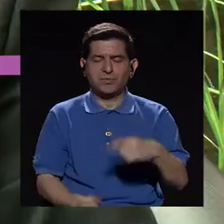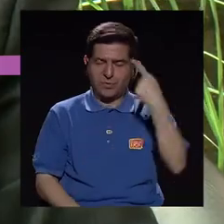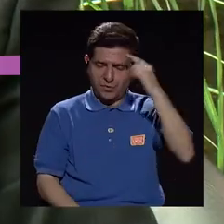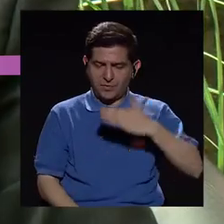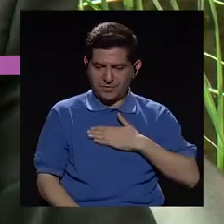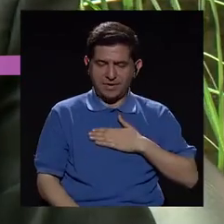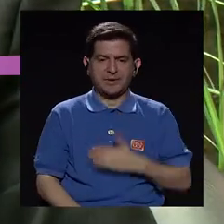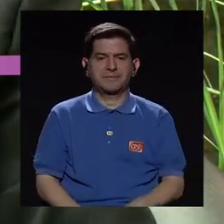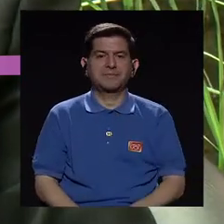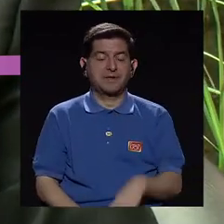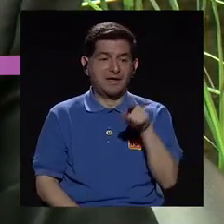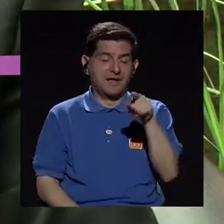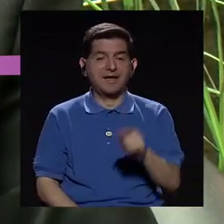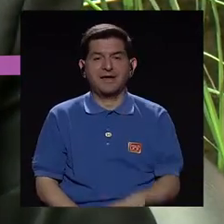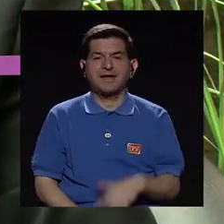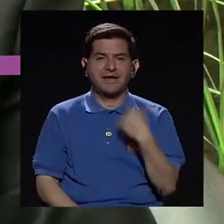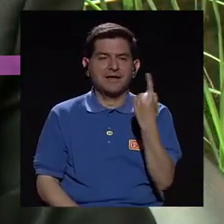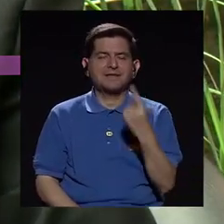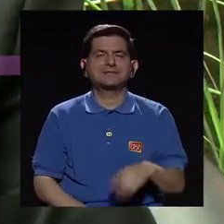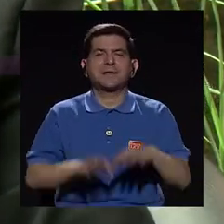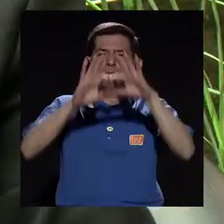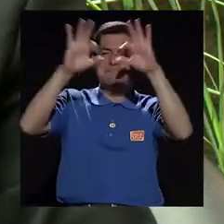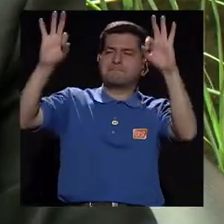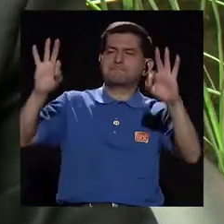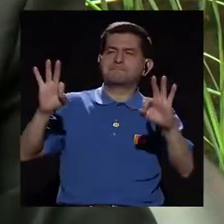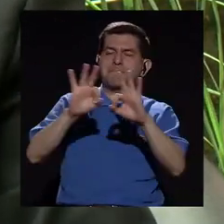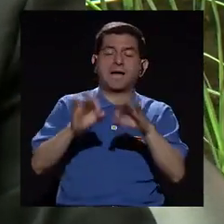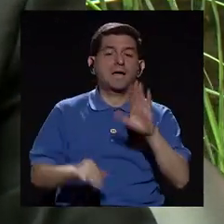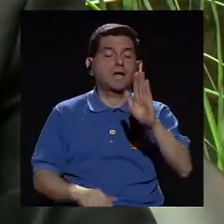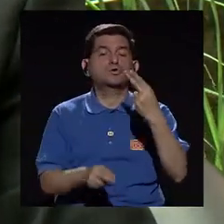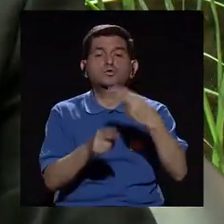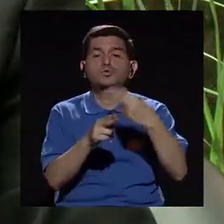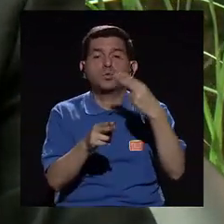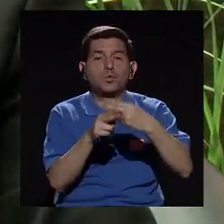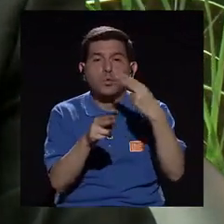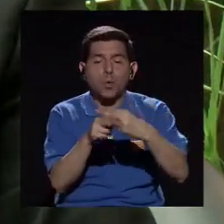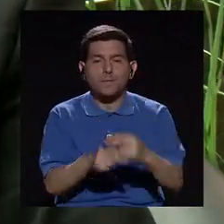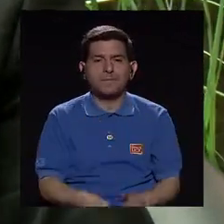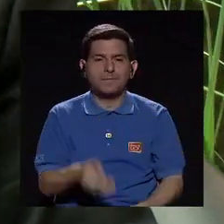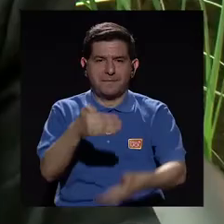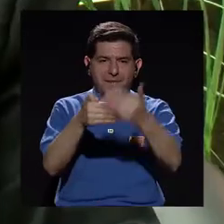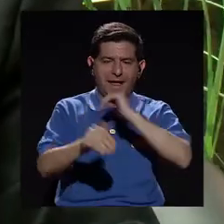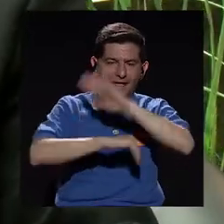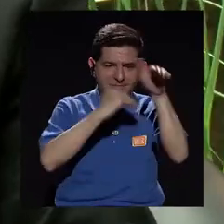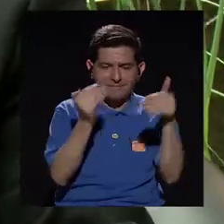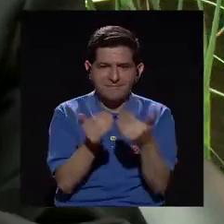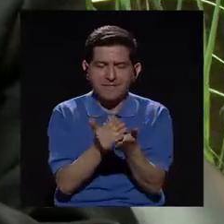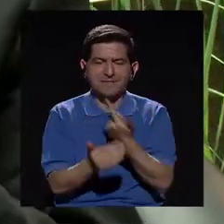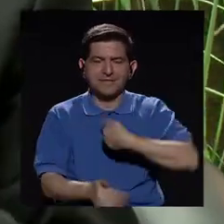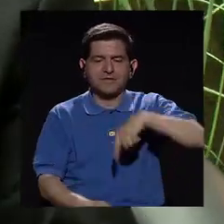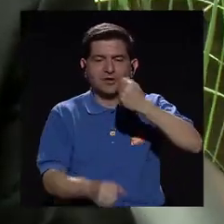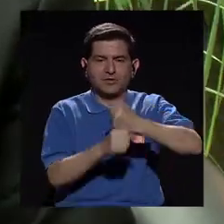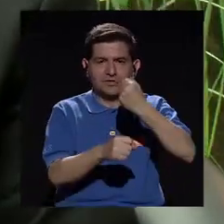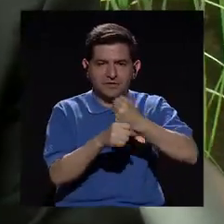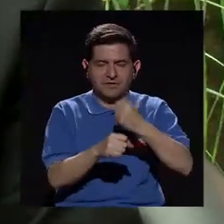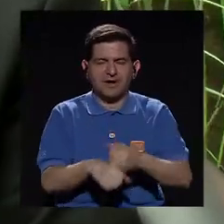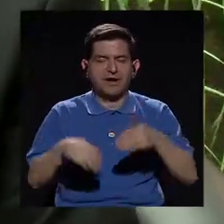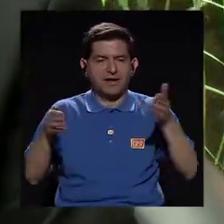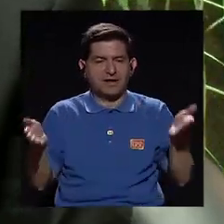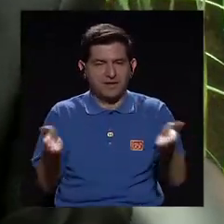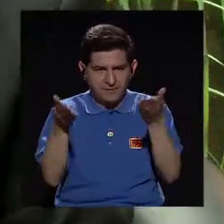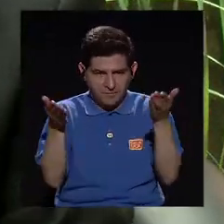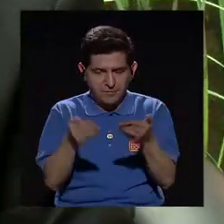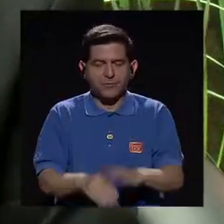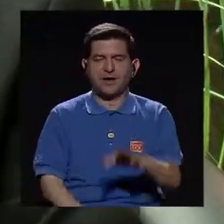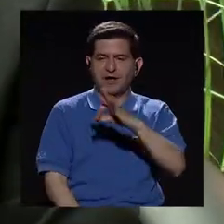mí. Y es la égida, es siempre la imagen de ella, el nombre de ella es la que está antes de todo esto que hacemos en favor